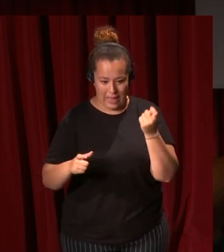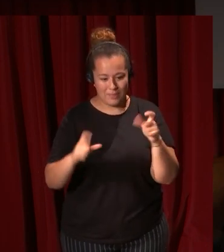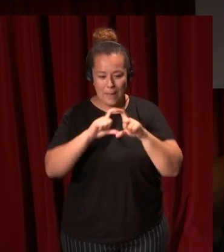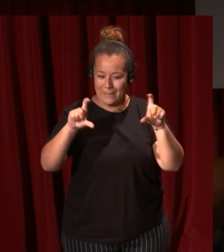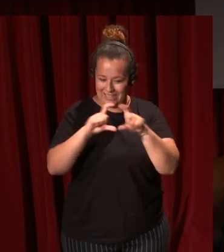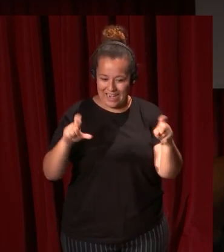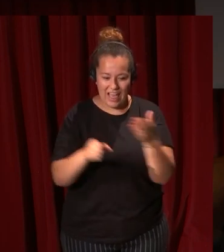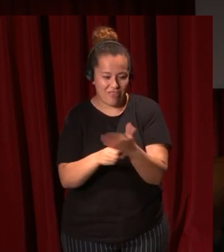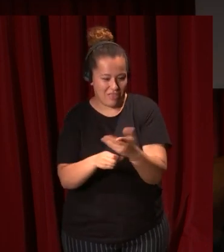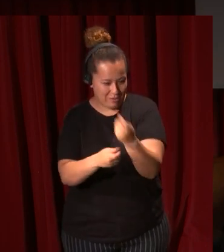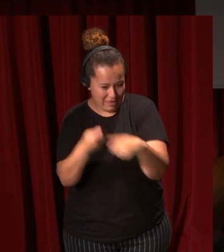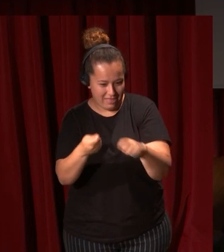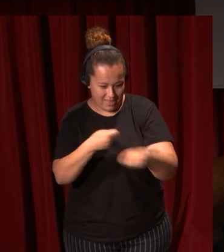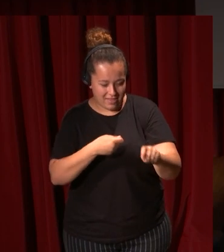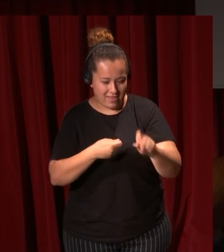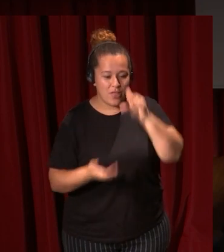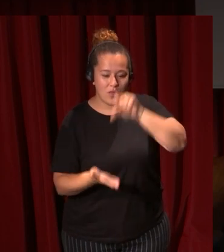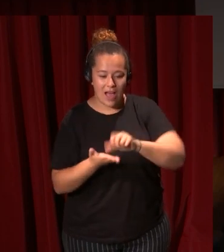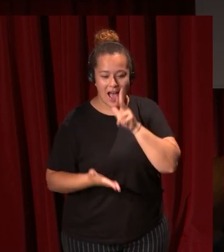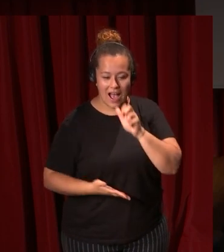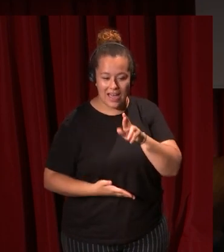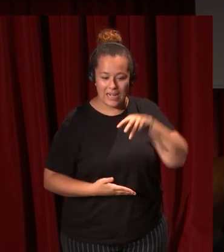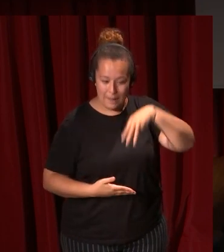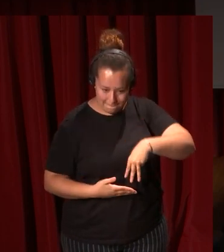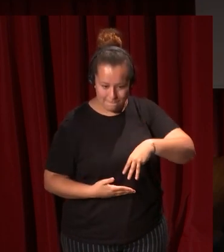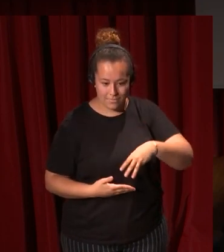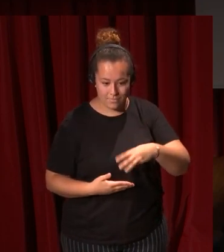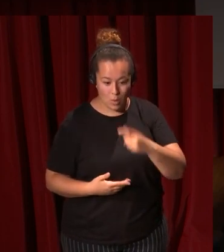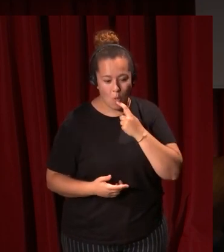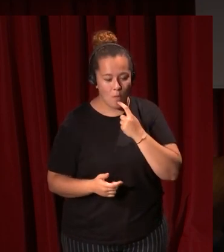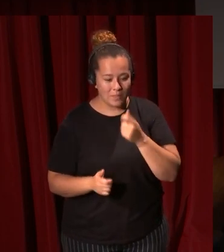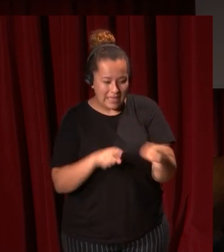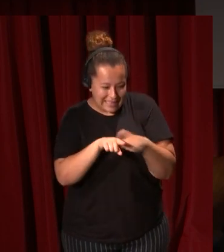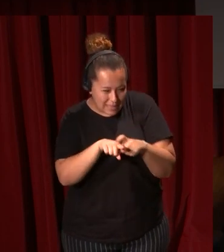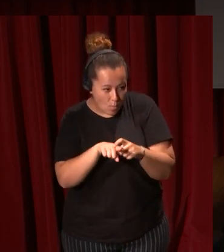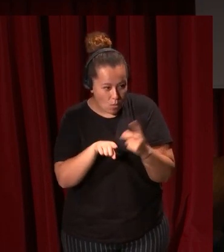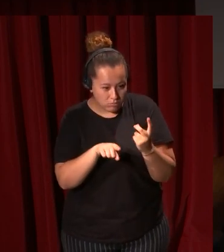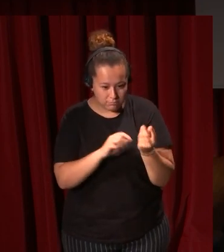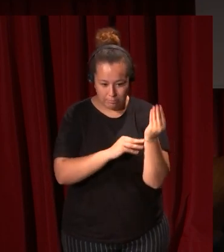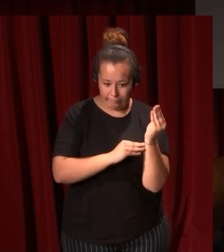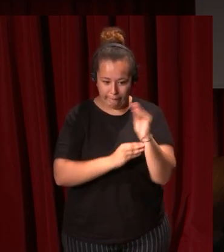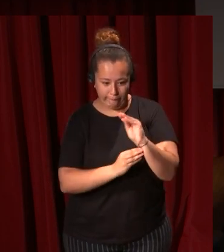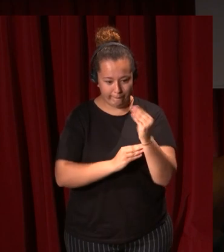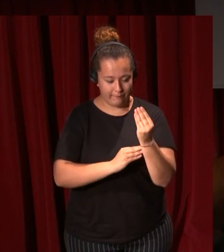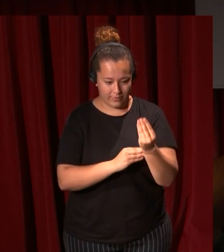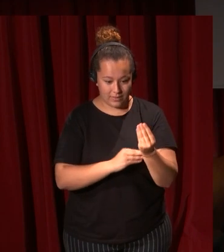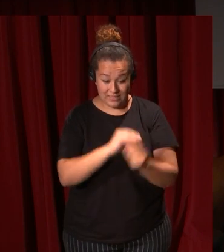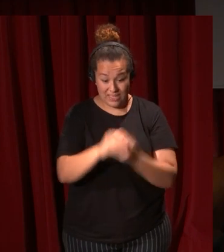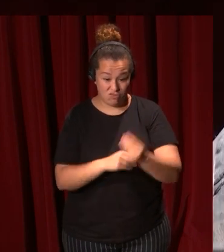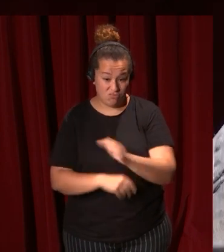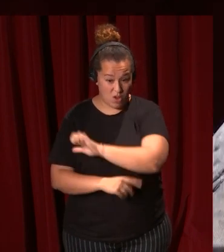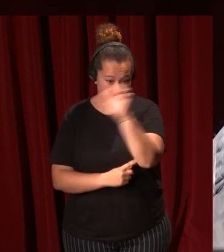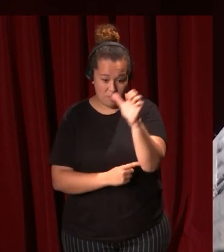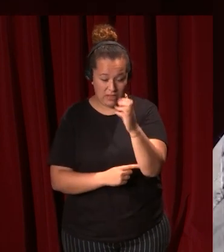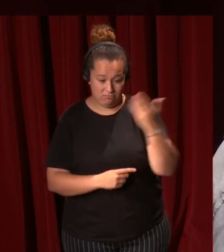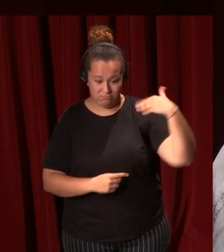cervecera de la ciudad de Harlem estos códigos son códigos que se han impuesto en Europa desde los